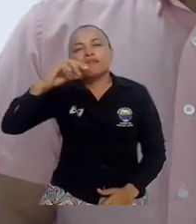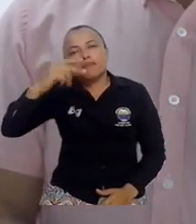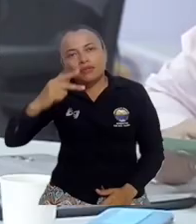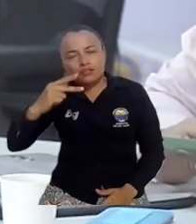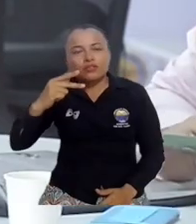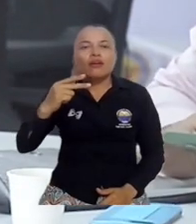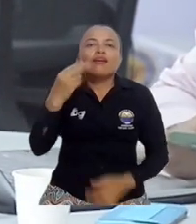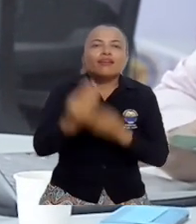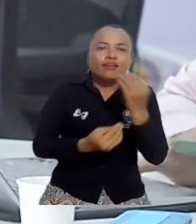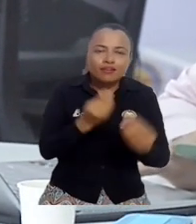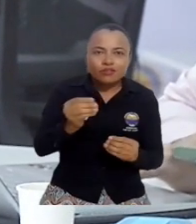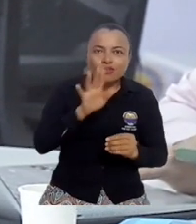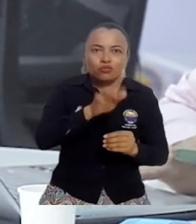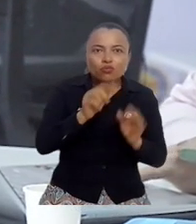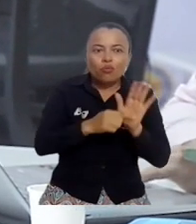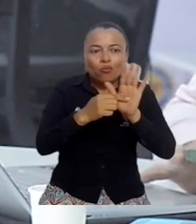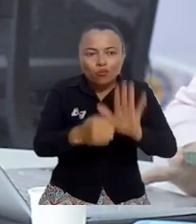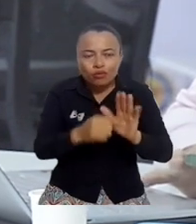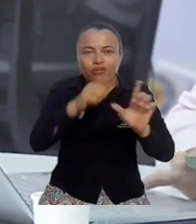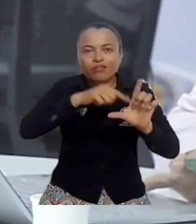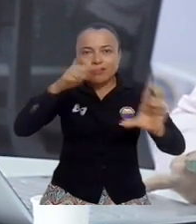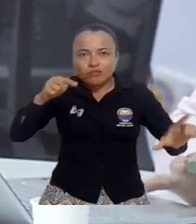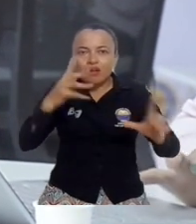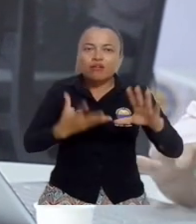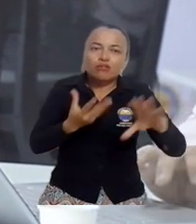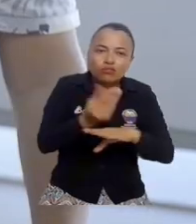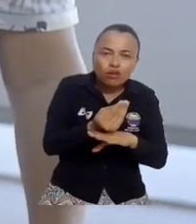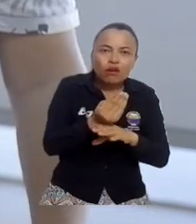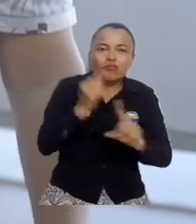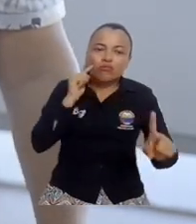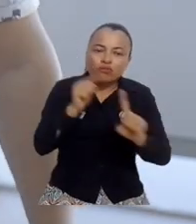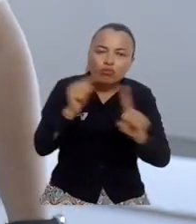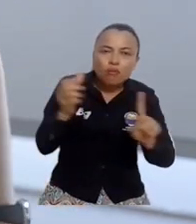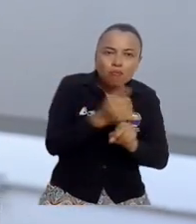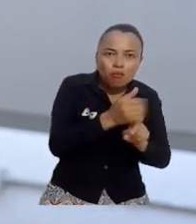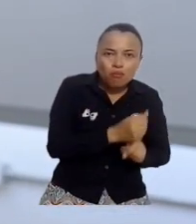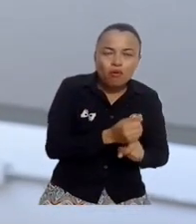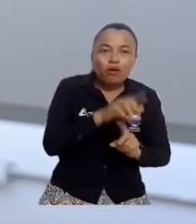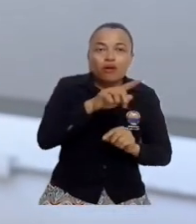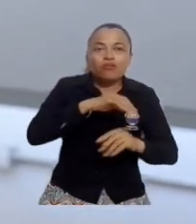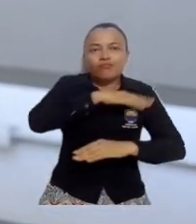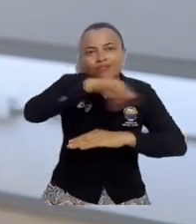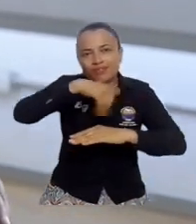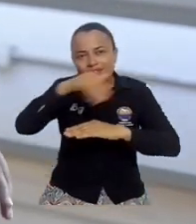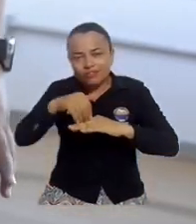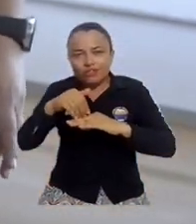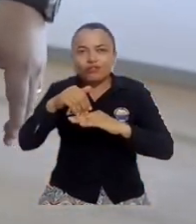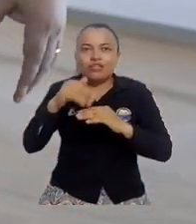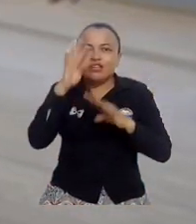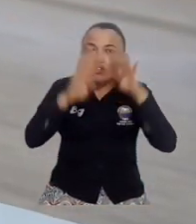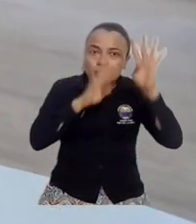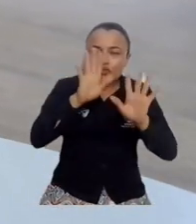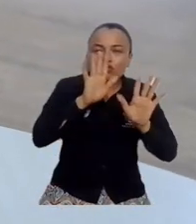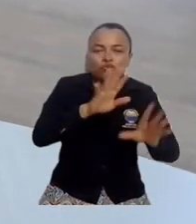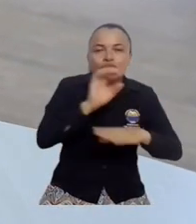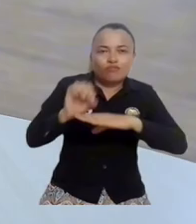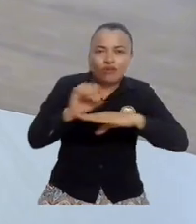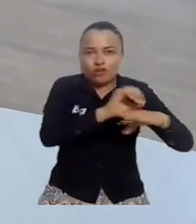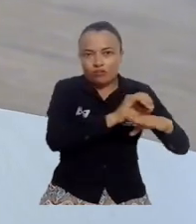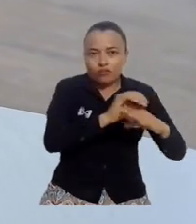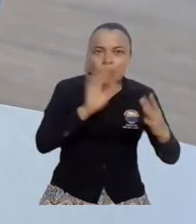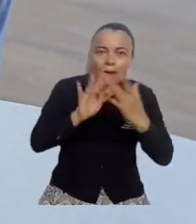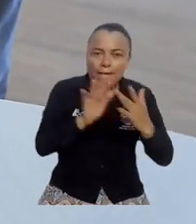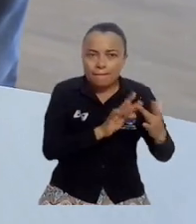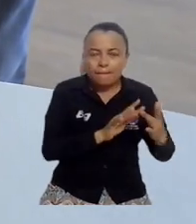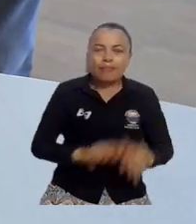han desarrollado para conocer los resultados, alcances e indicadores, tras implementar un sistema de gestión de innovación al interior de sus organizaciones.